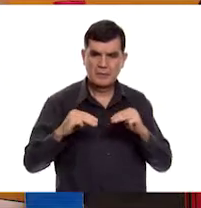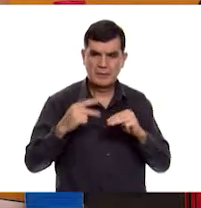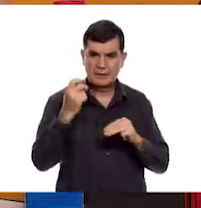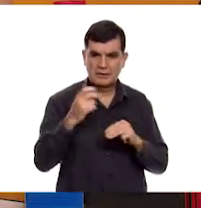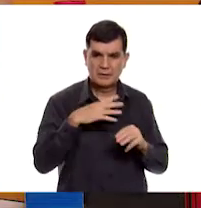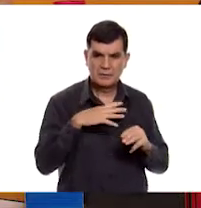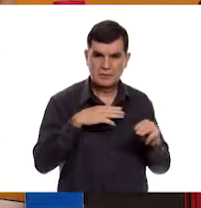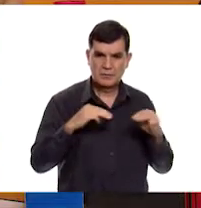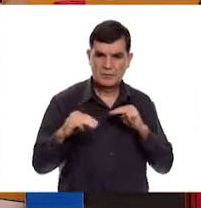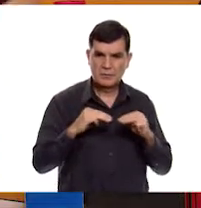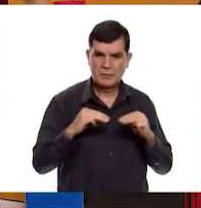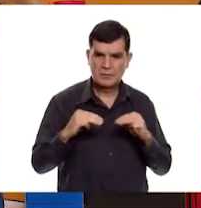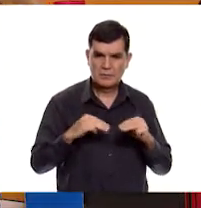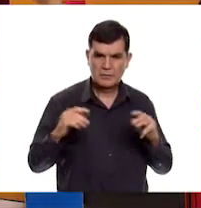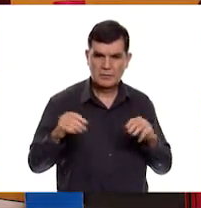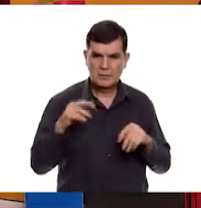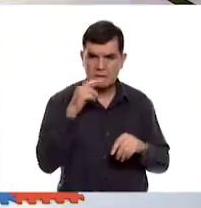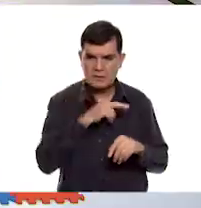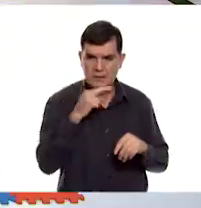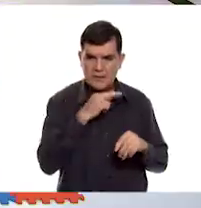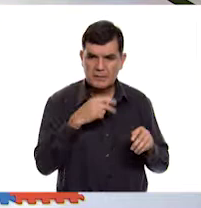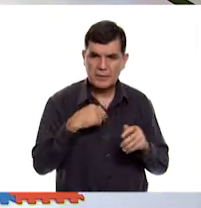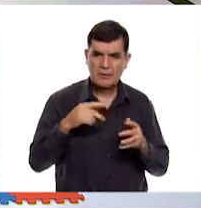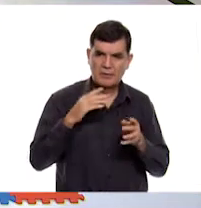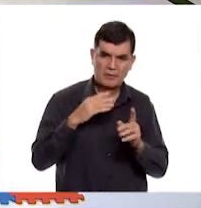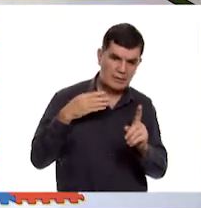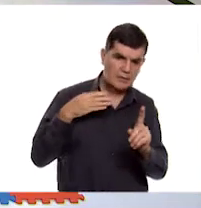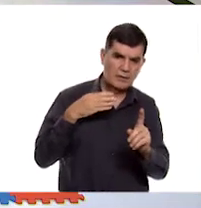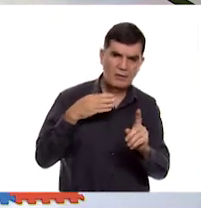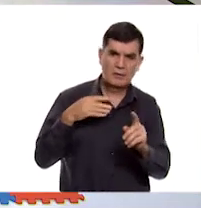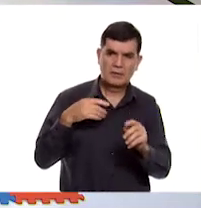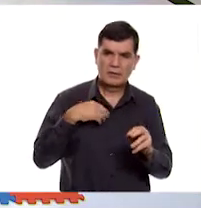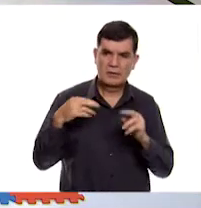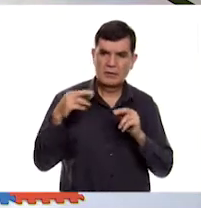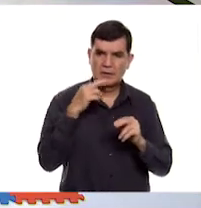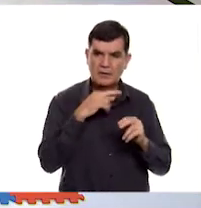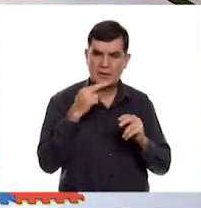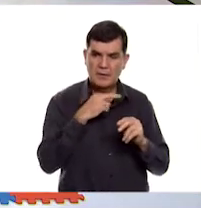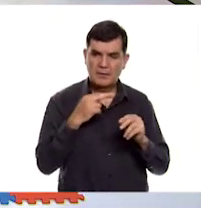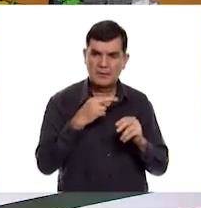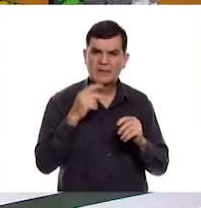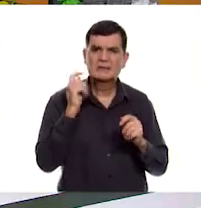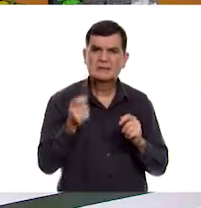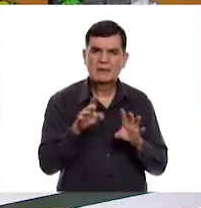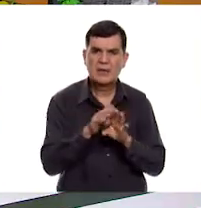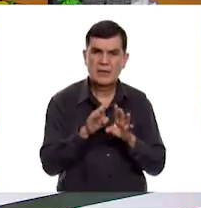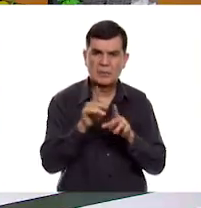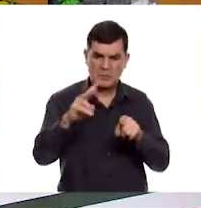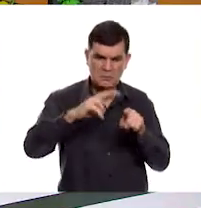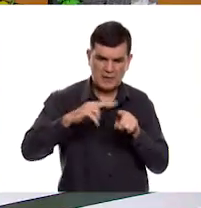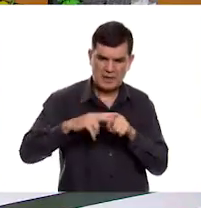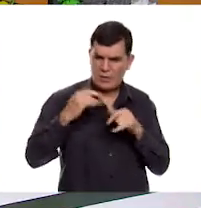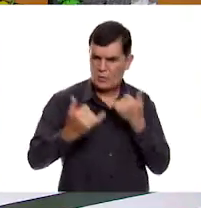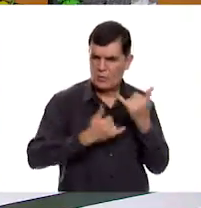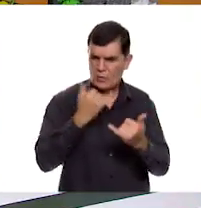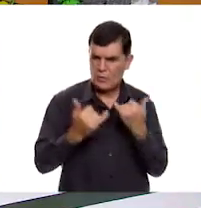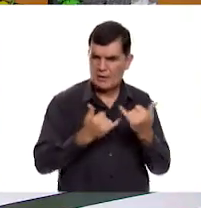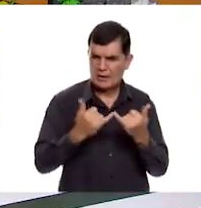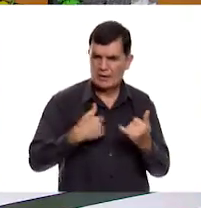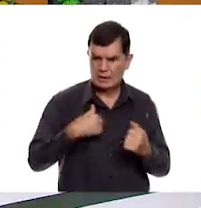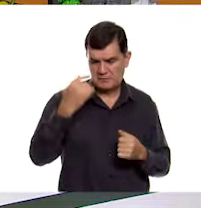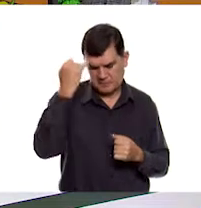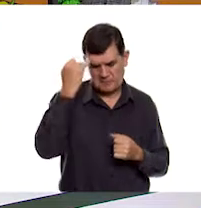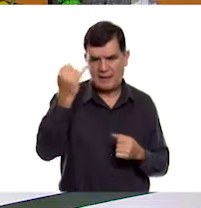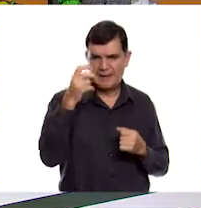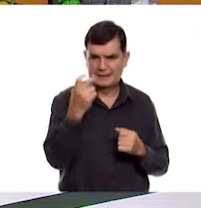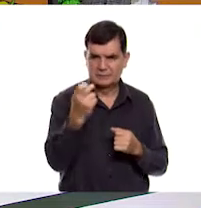que hacer un movimiento rápido, indirecto y directo. ver, entonces estoy en el parque. situaciones que estás en un parque jugando? Ah, justo lo que yo